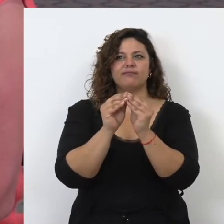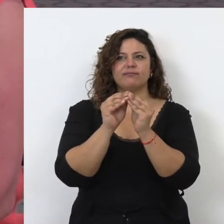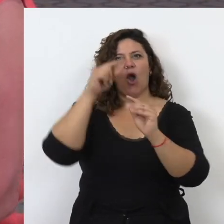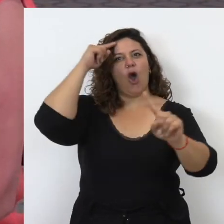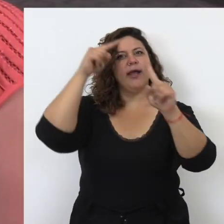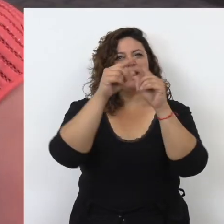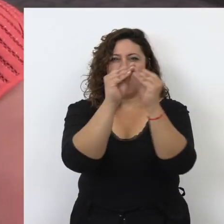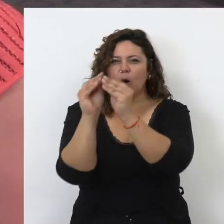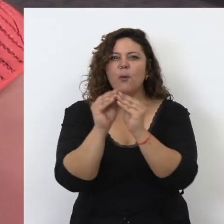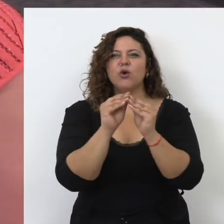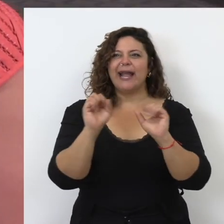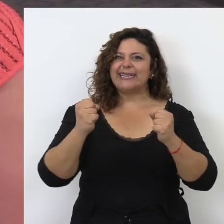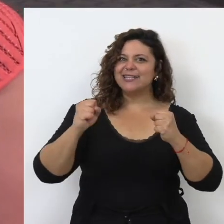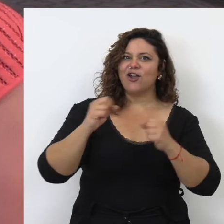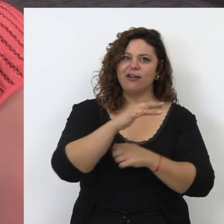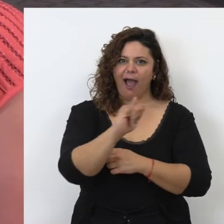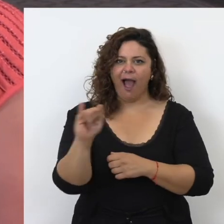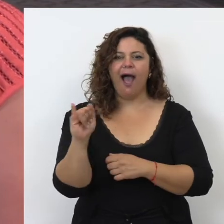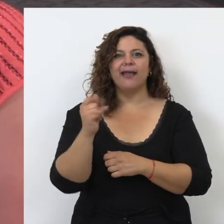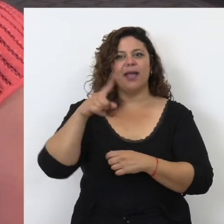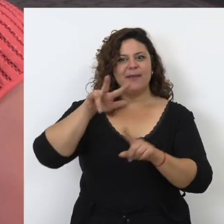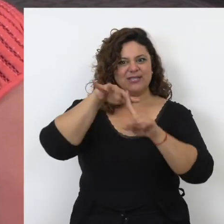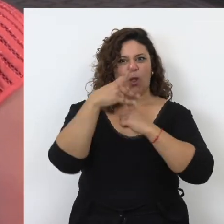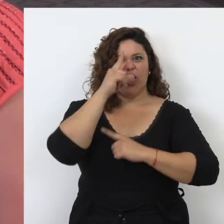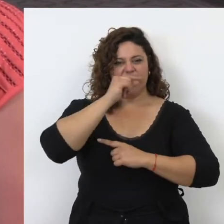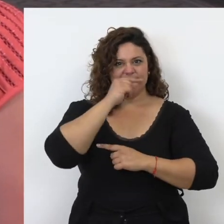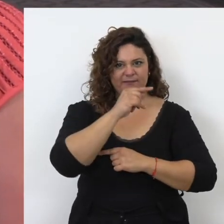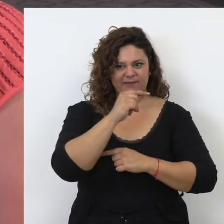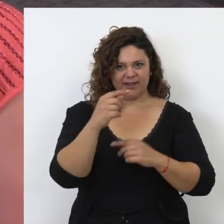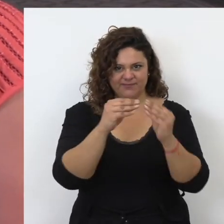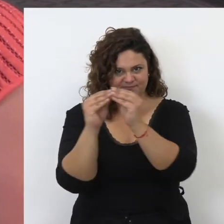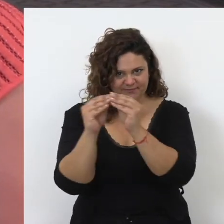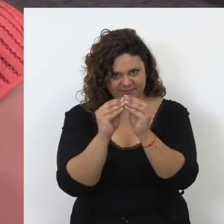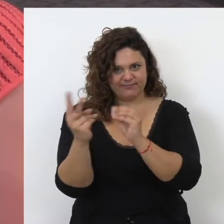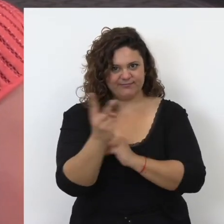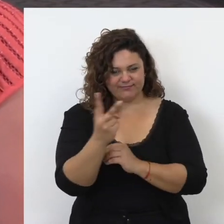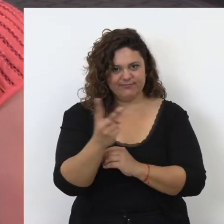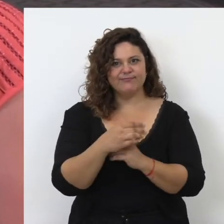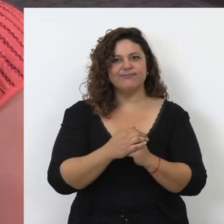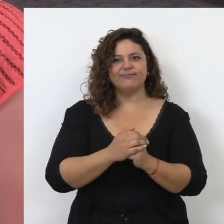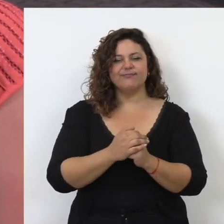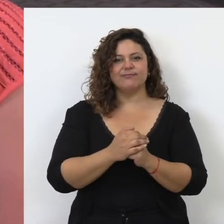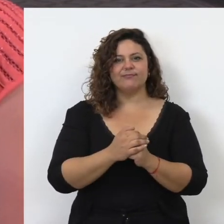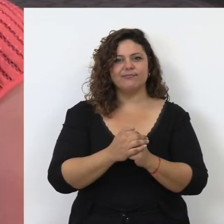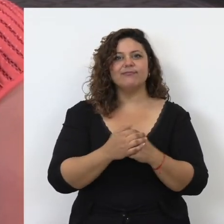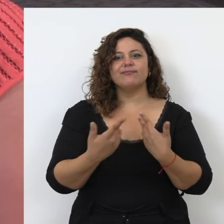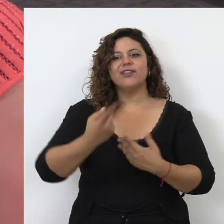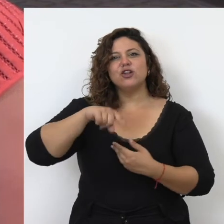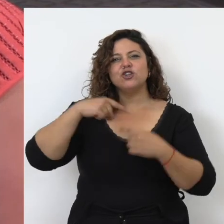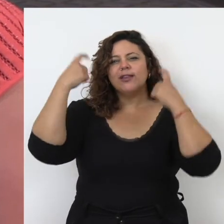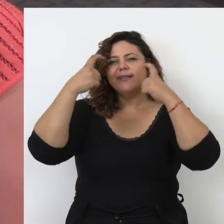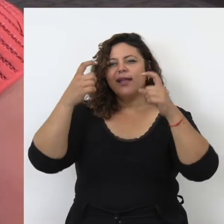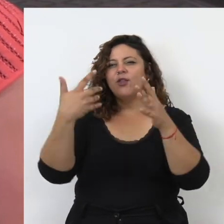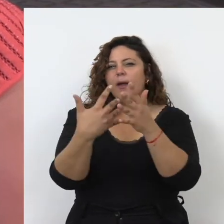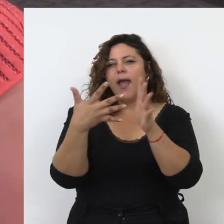también comunes hay tensiones hay un marco de referencia científico importante entre ambos y es lo que estamos